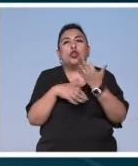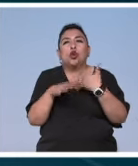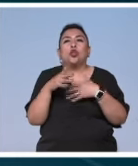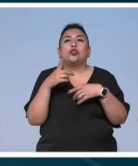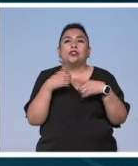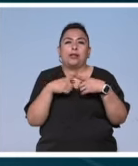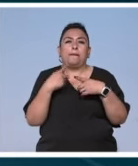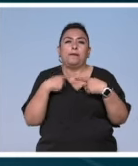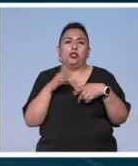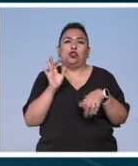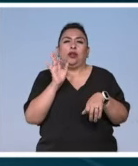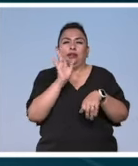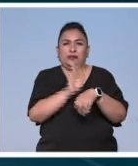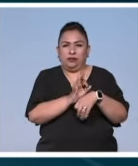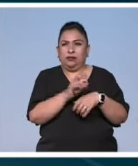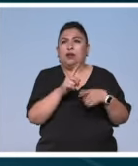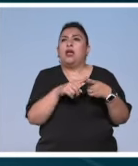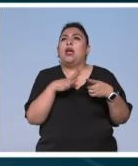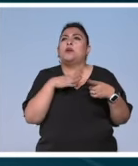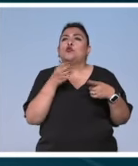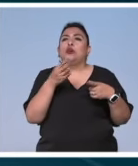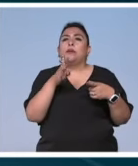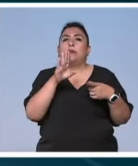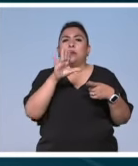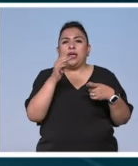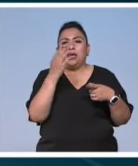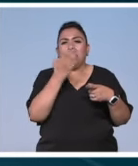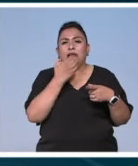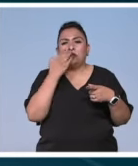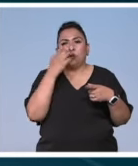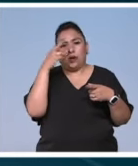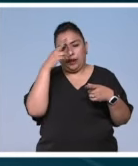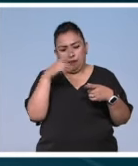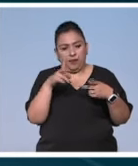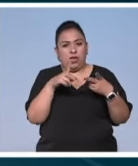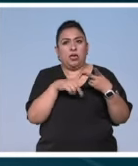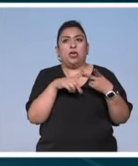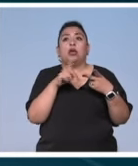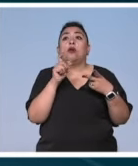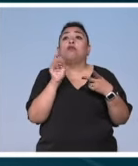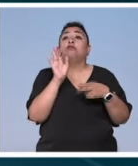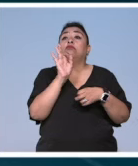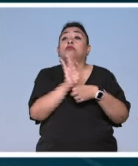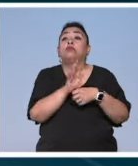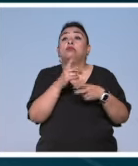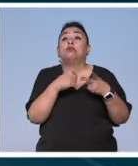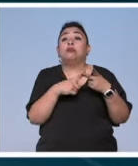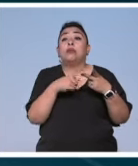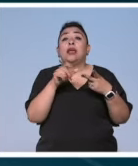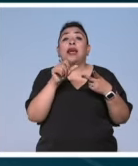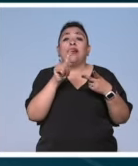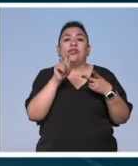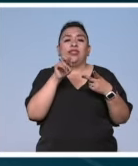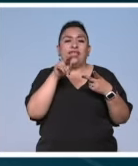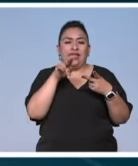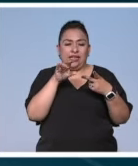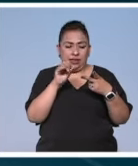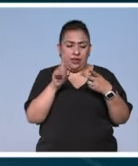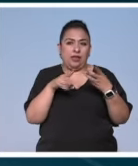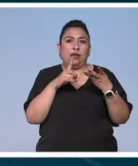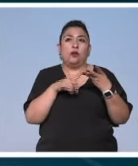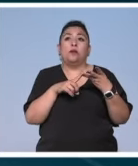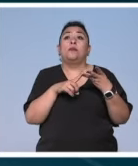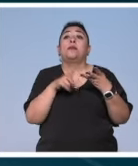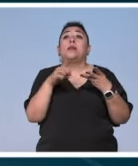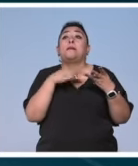refugiados tuvo la beca del Colegio de México estuvo arropado por el Ateneo incluso fue